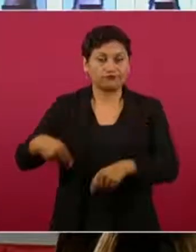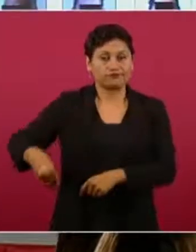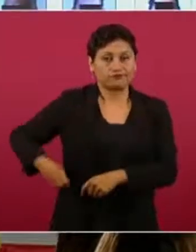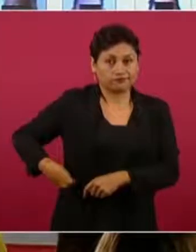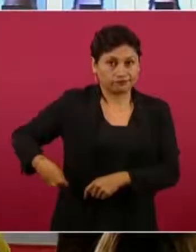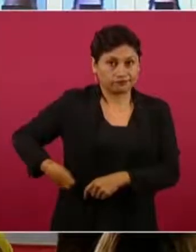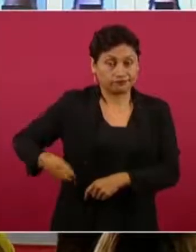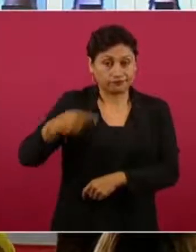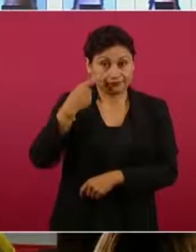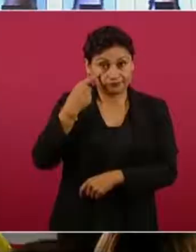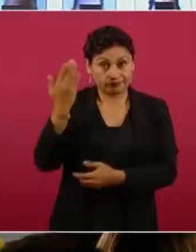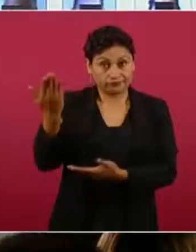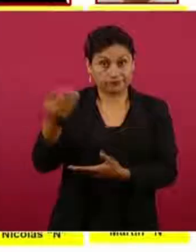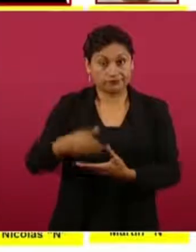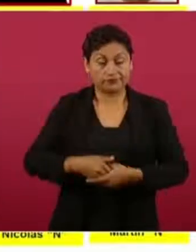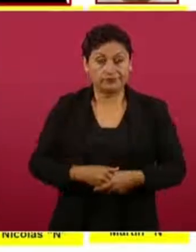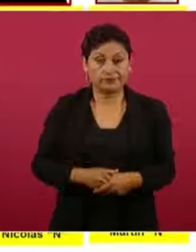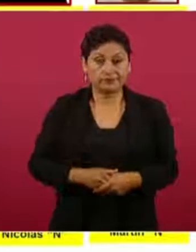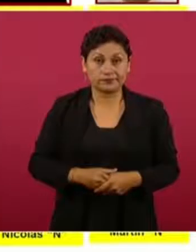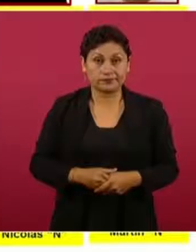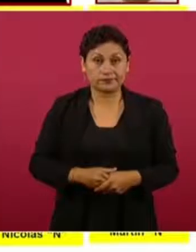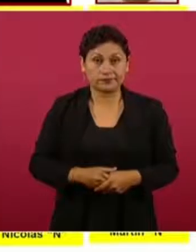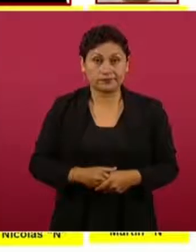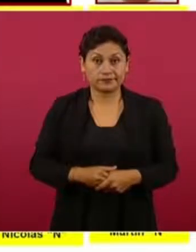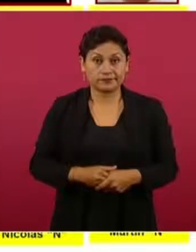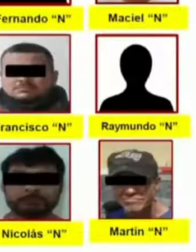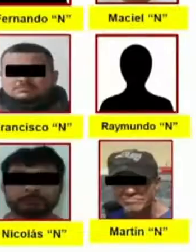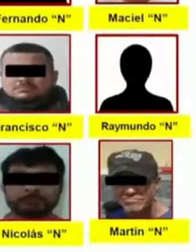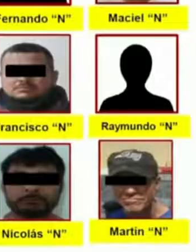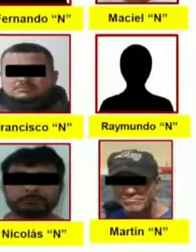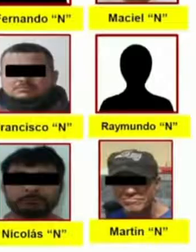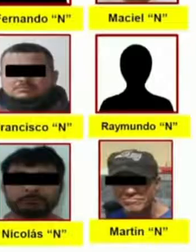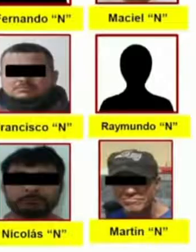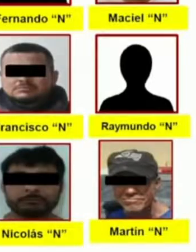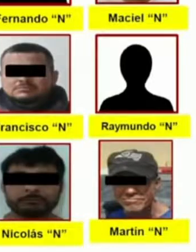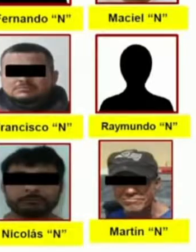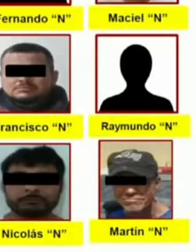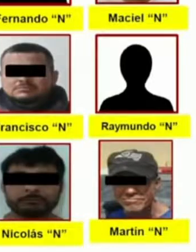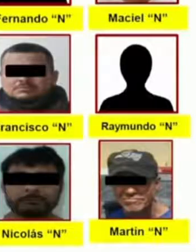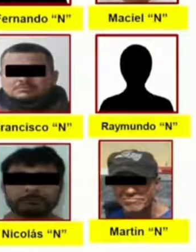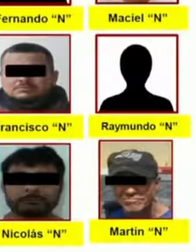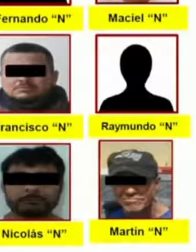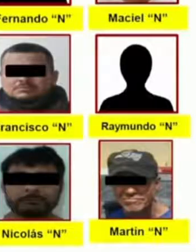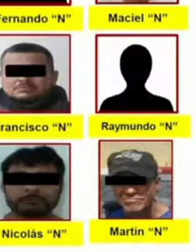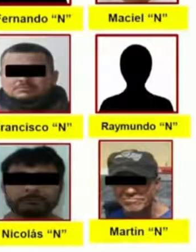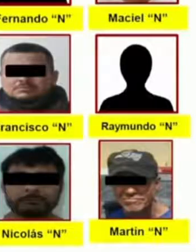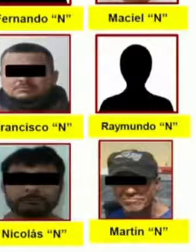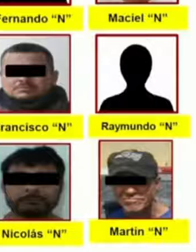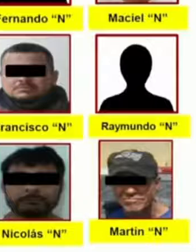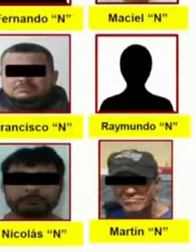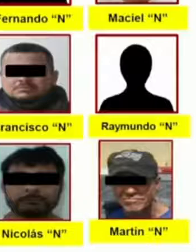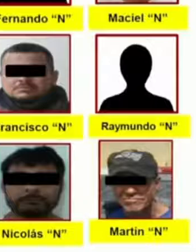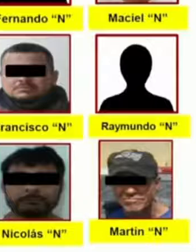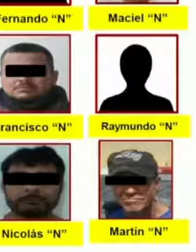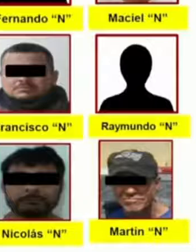que aquí se da cuenta. Siguiente. Siguiente. Siguiente.